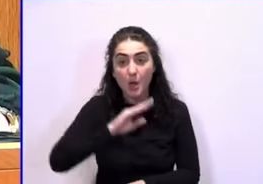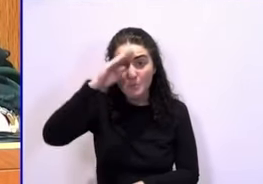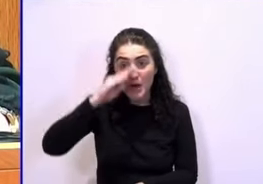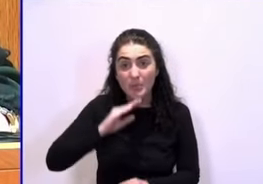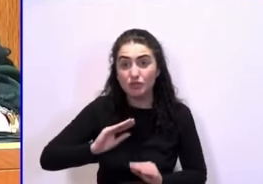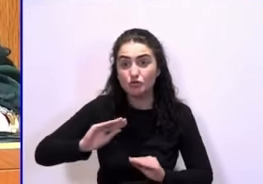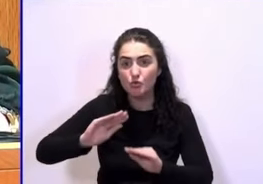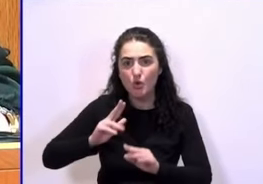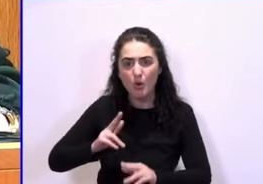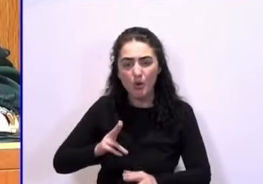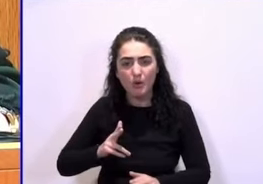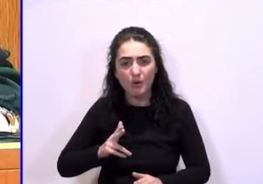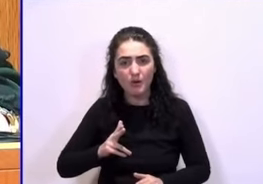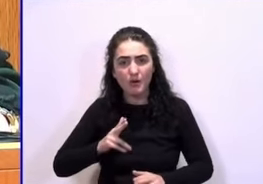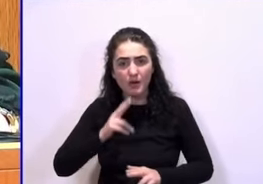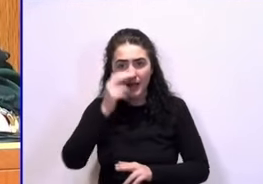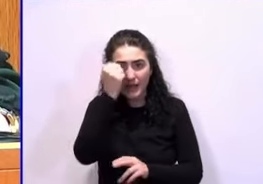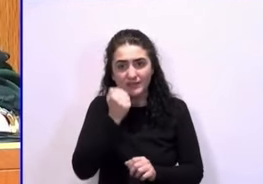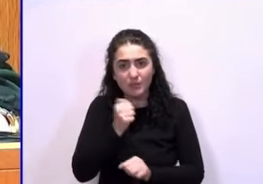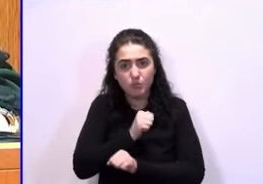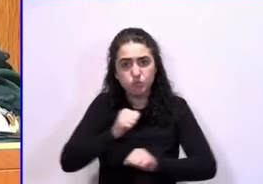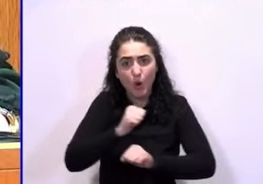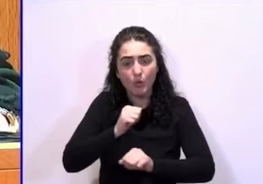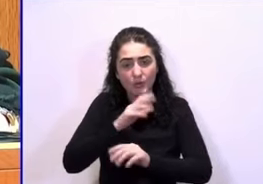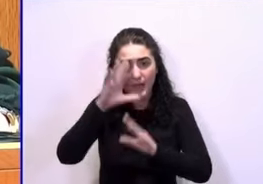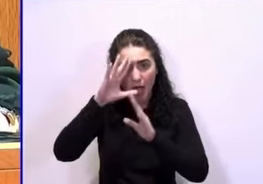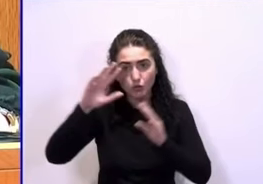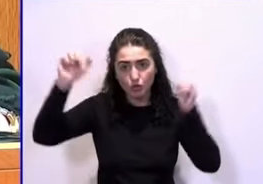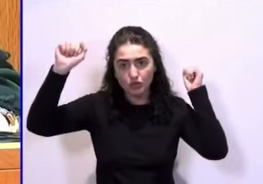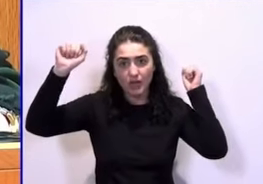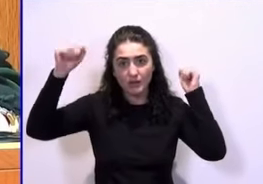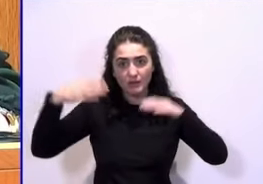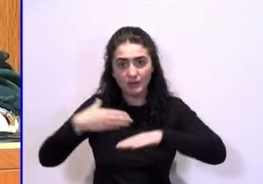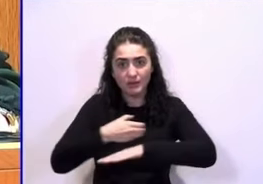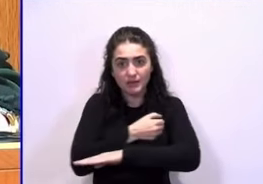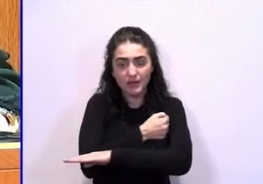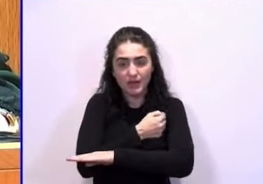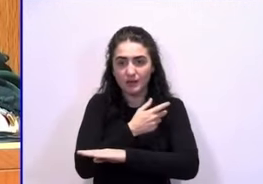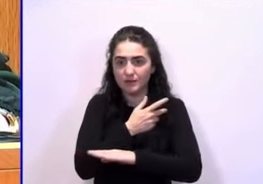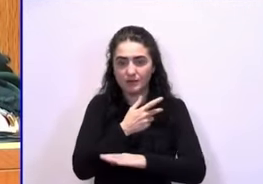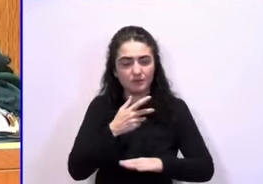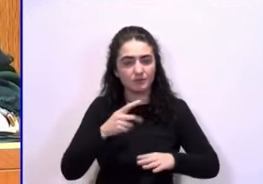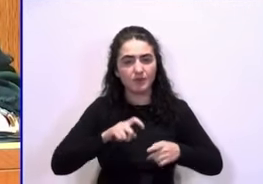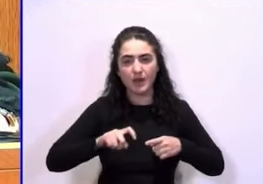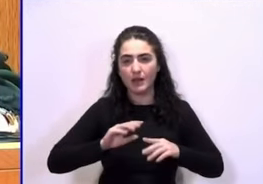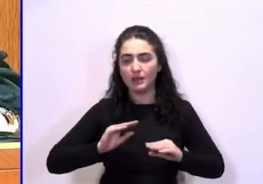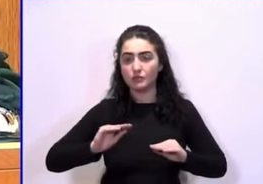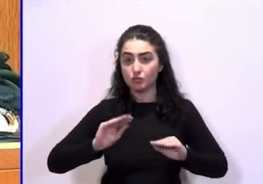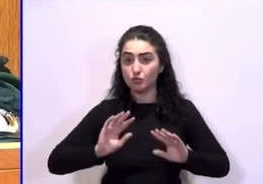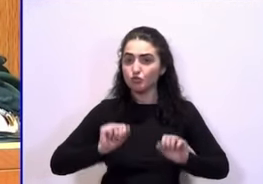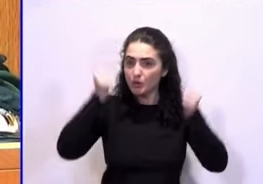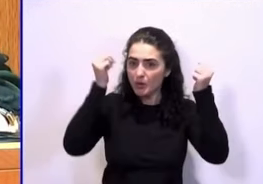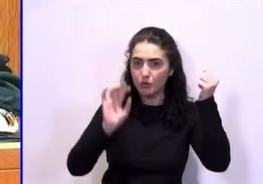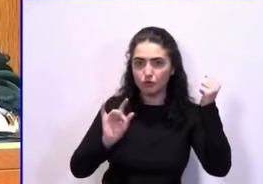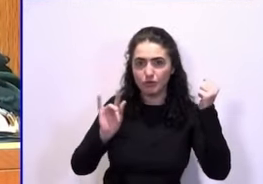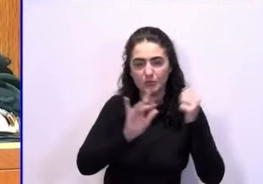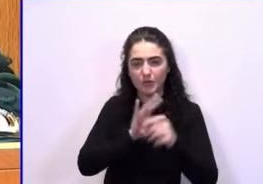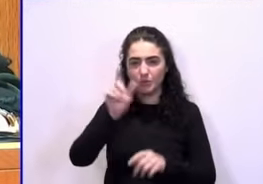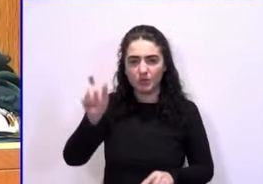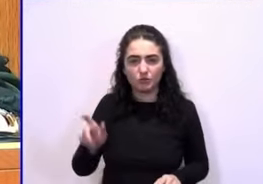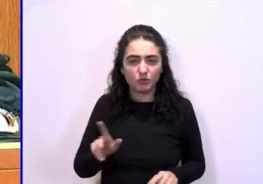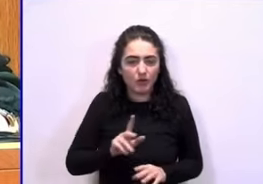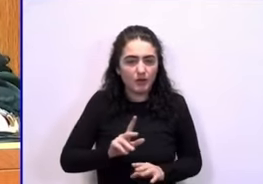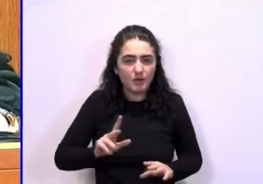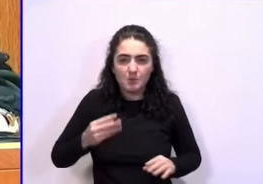víctima de los atentados terroristas de Atocha, nunca volvió a ser el mismo. Aunque sobrevivió, nunca volvió a ser el mismo. Lo